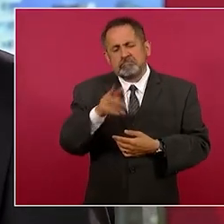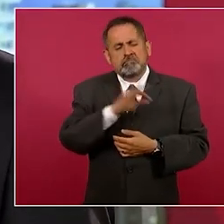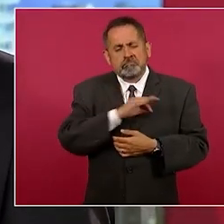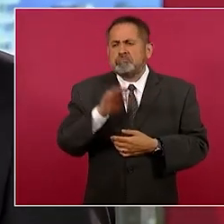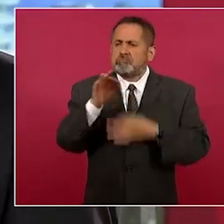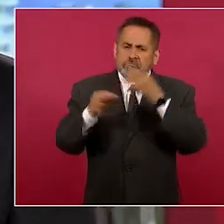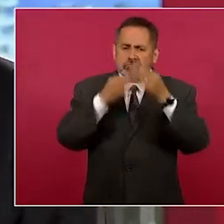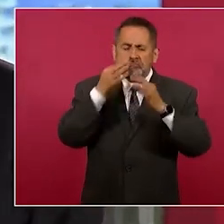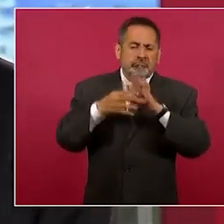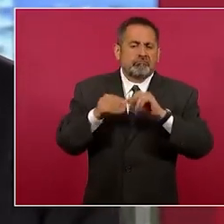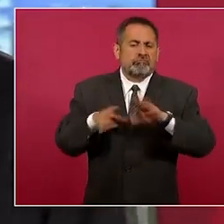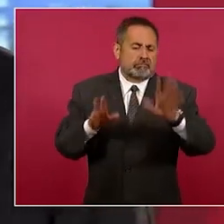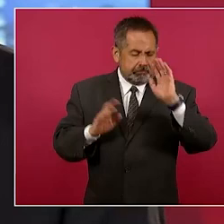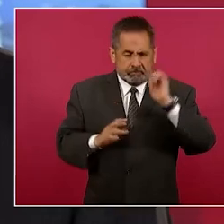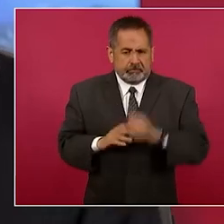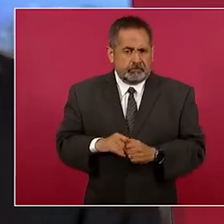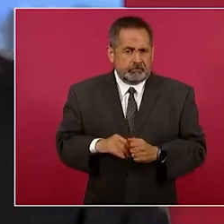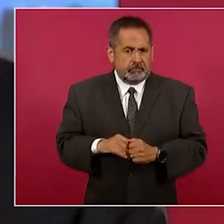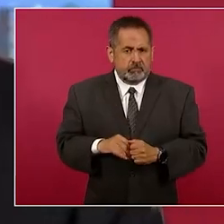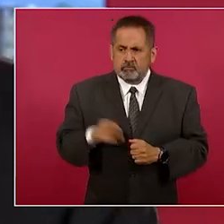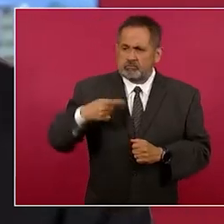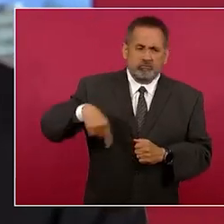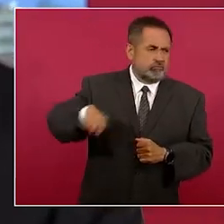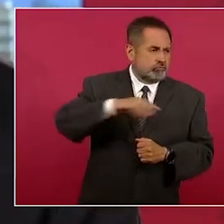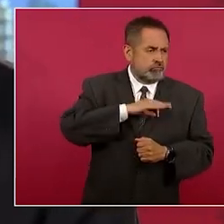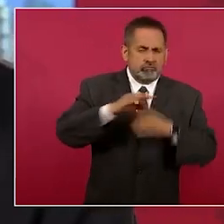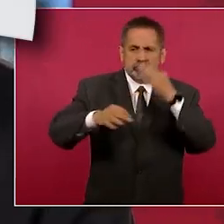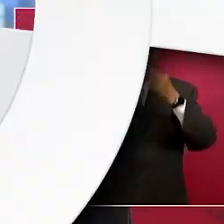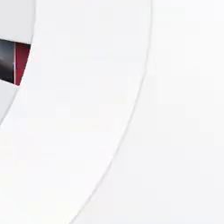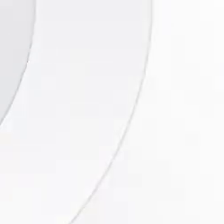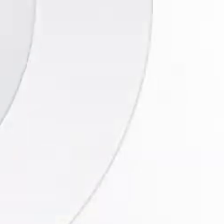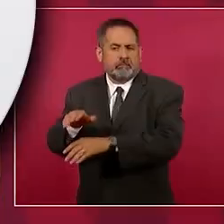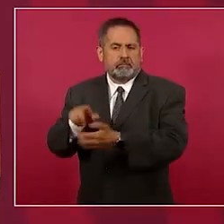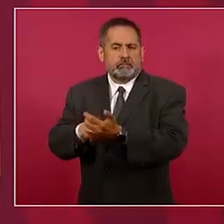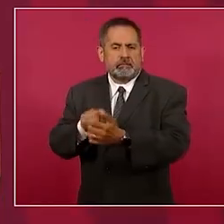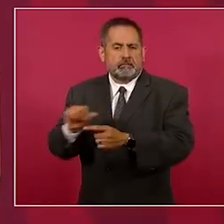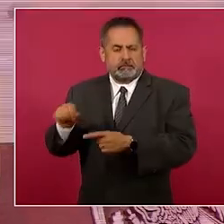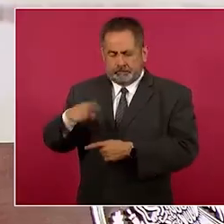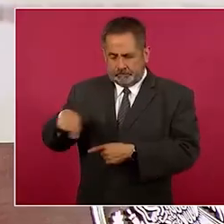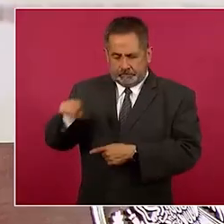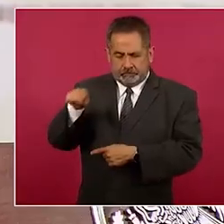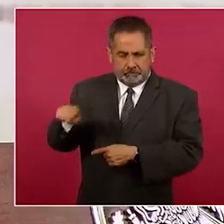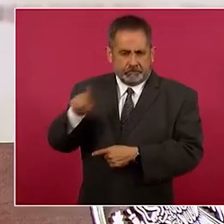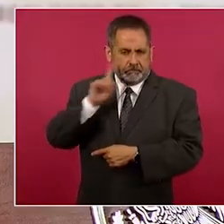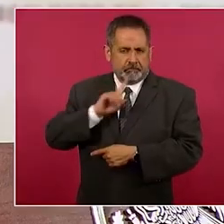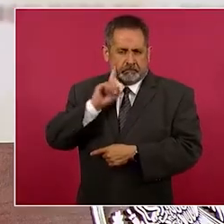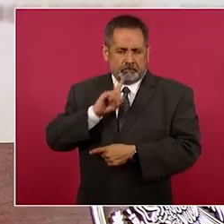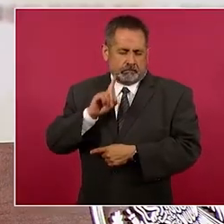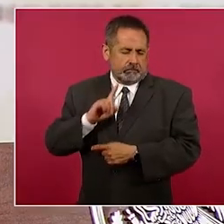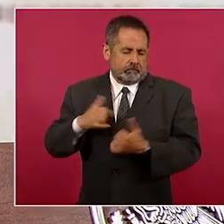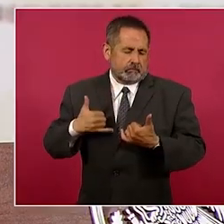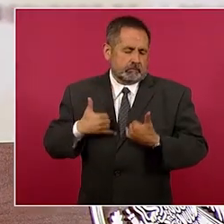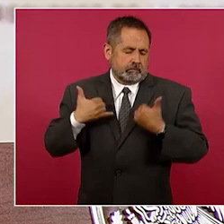y que todos tengamos posibilidad de comunicarnos. La joven